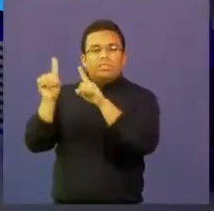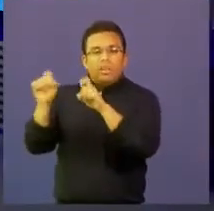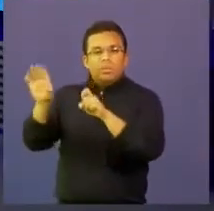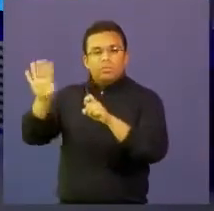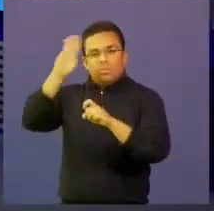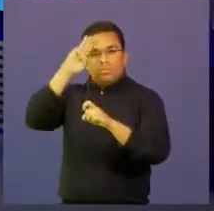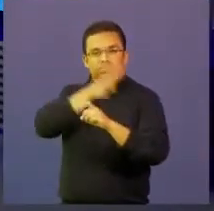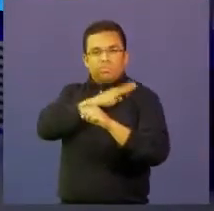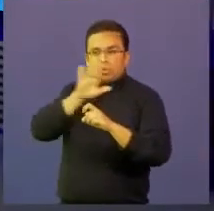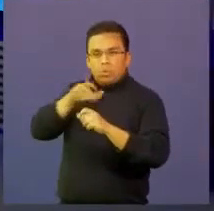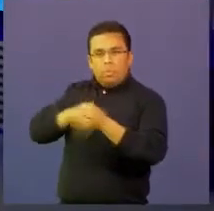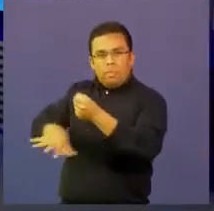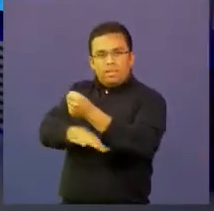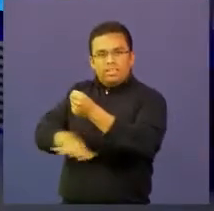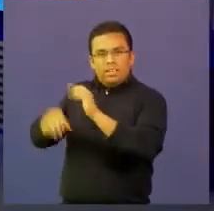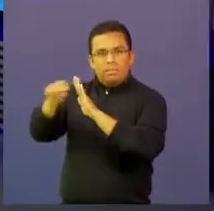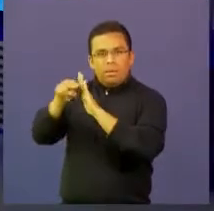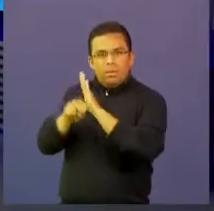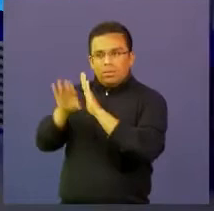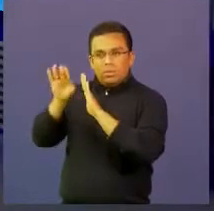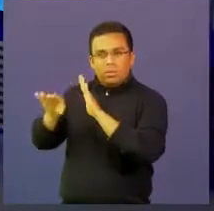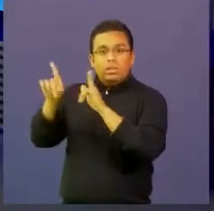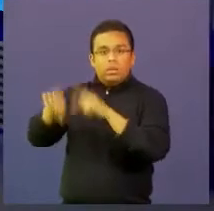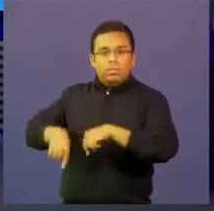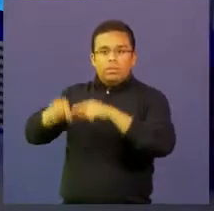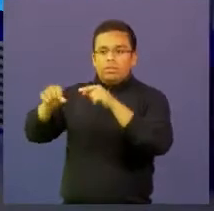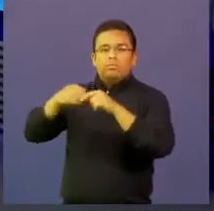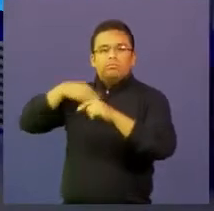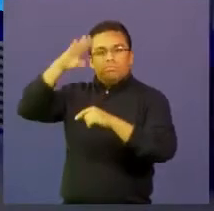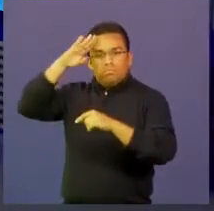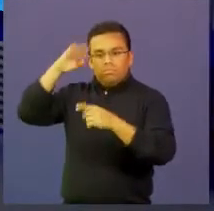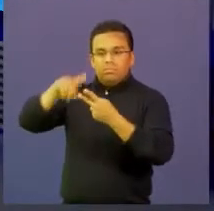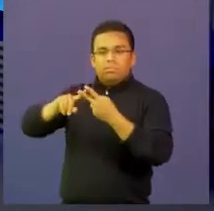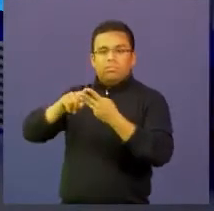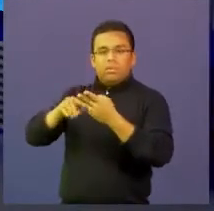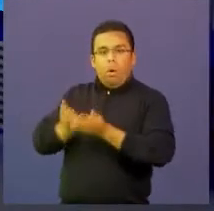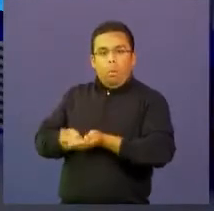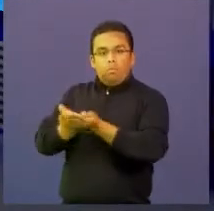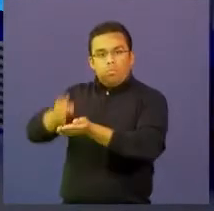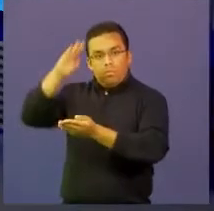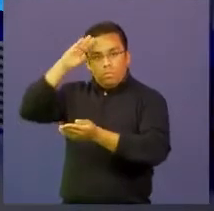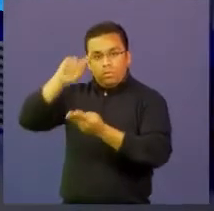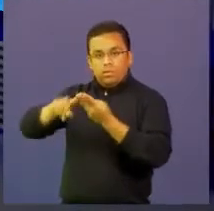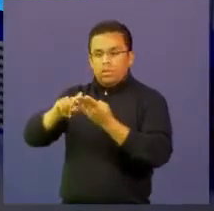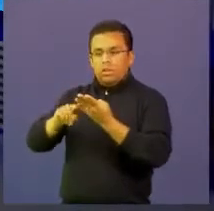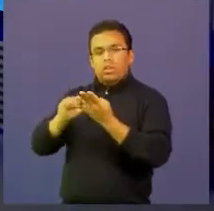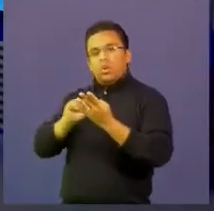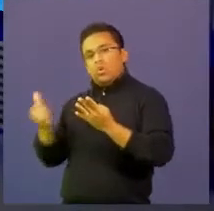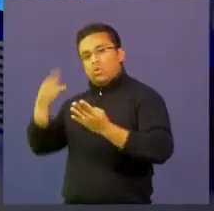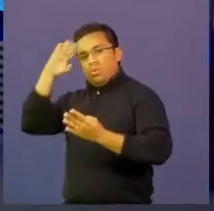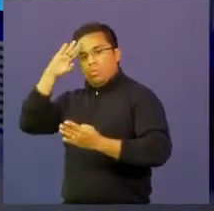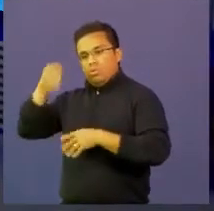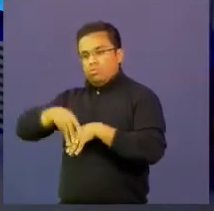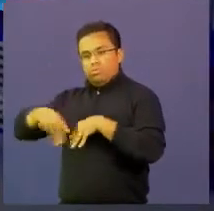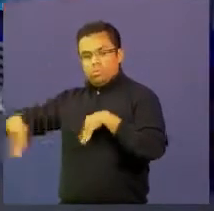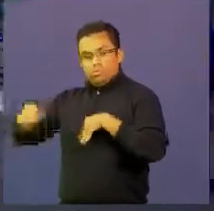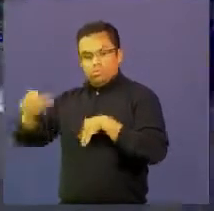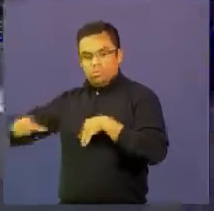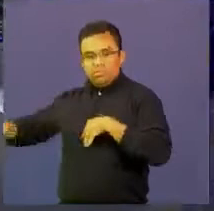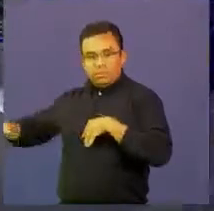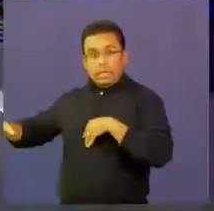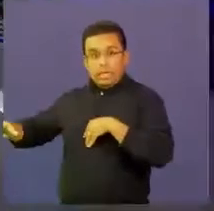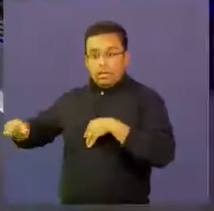Colombiana, sino también de los componentes de la Fuerza Pública, ya lo por el Ejército, la Armada y la Policía Nacional. Muchas veces se encuentra el personal